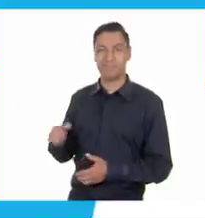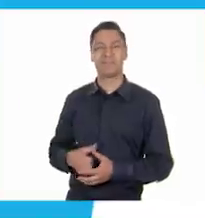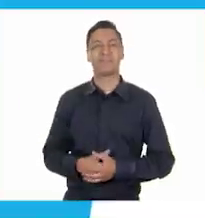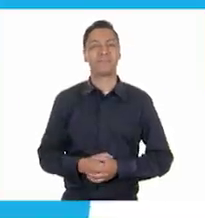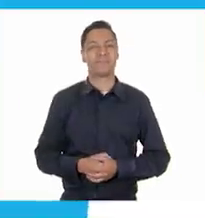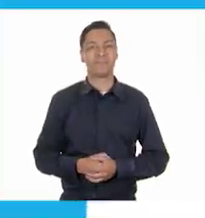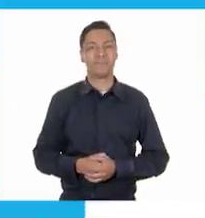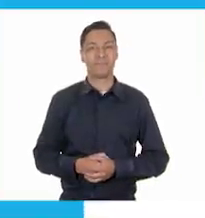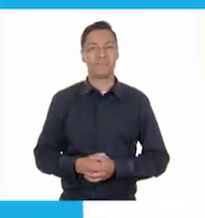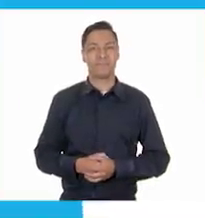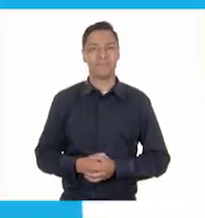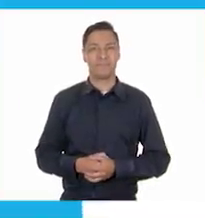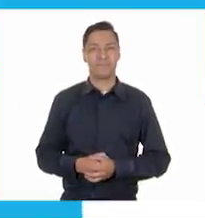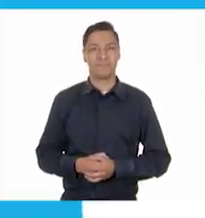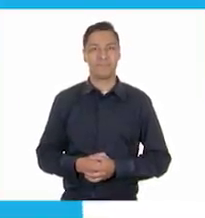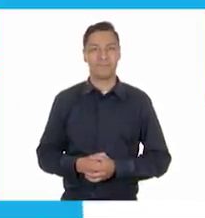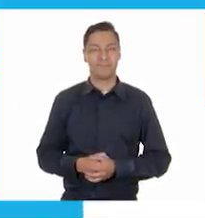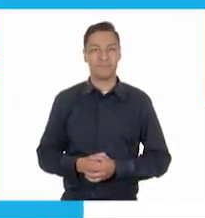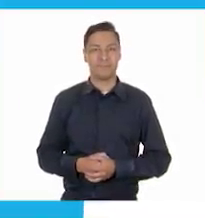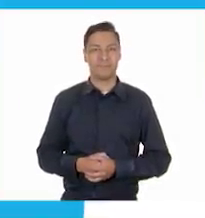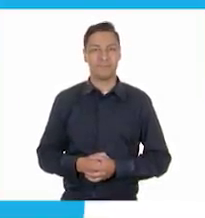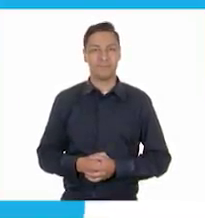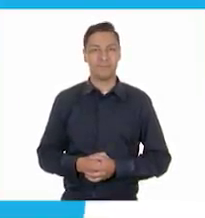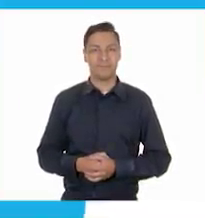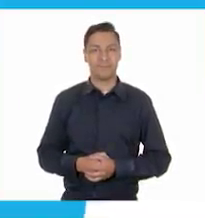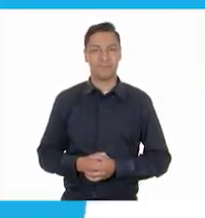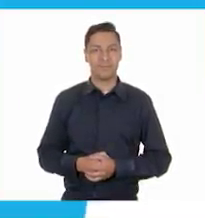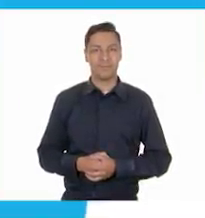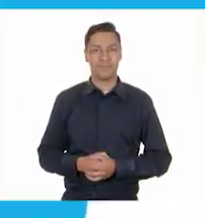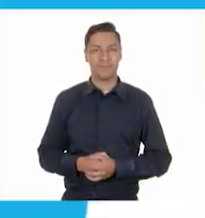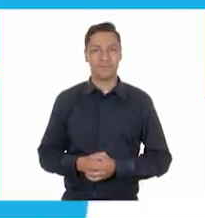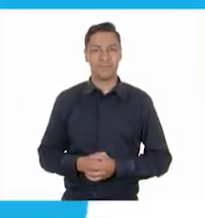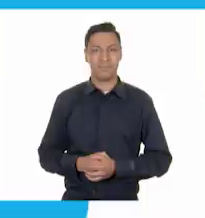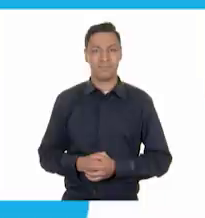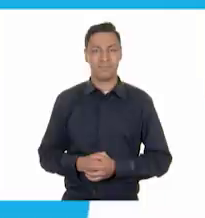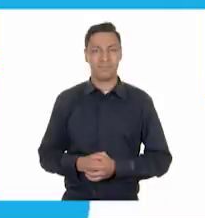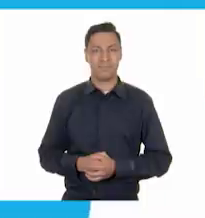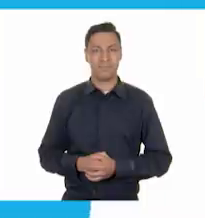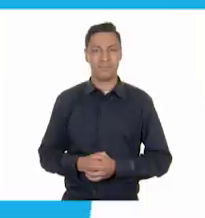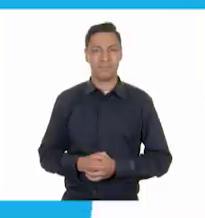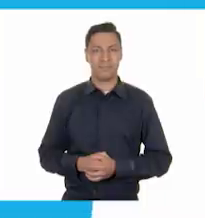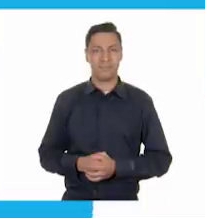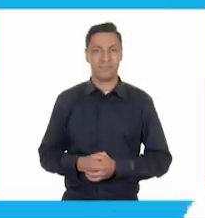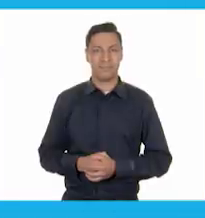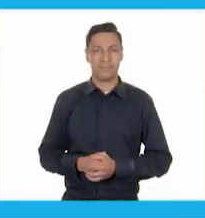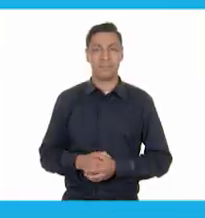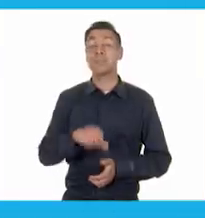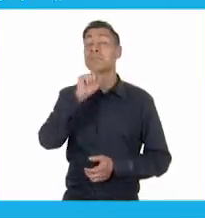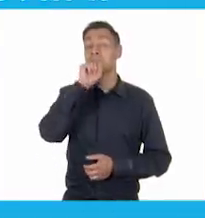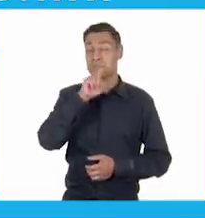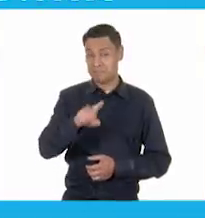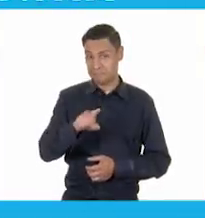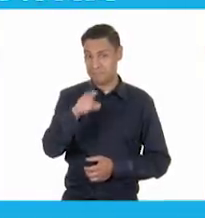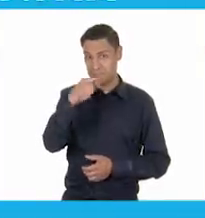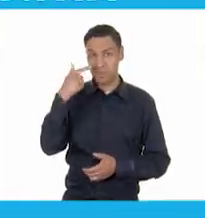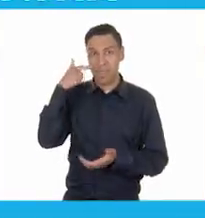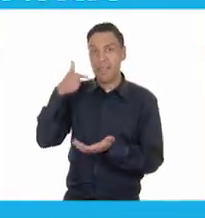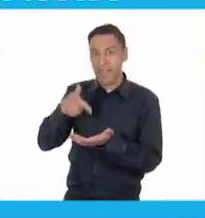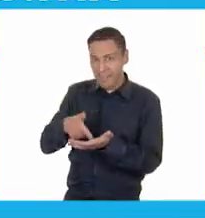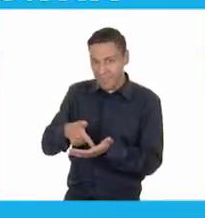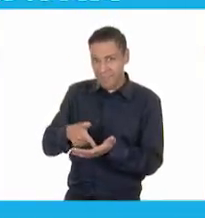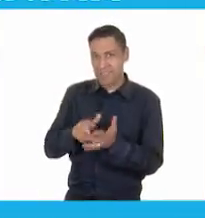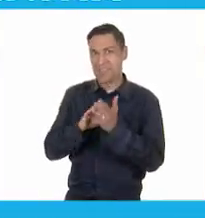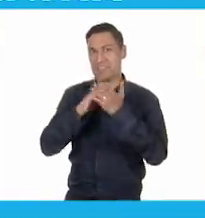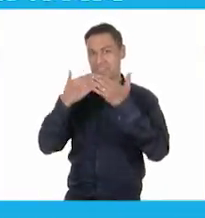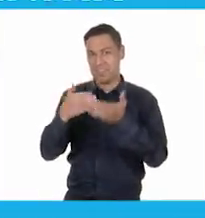-720413. 100 líneas. También puedes encontrar los libros de